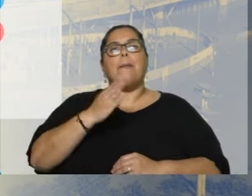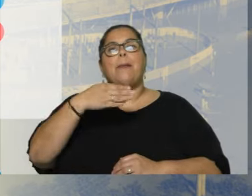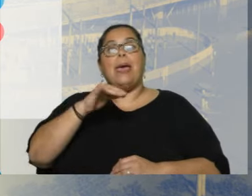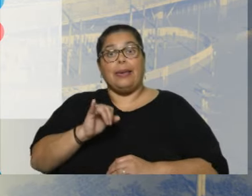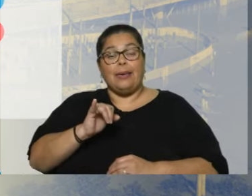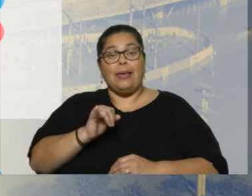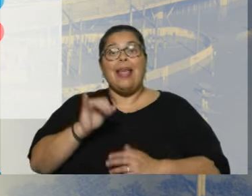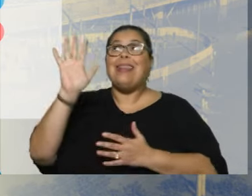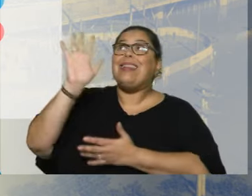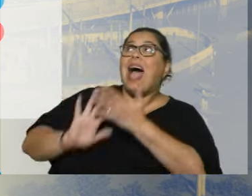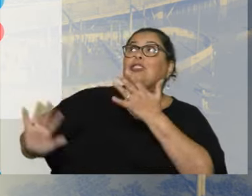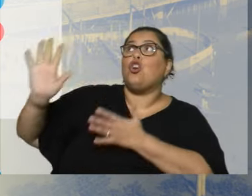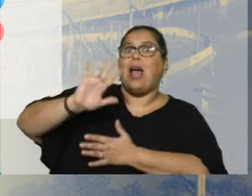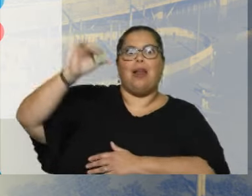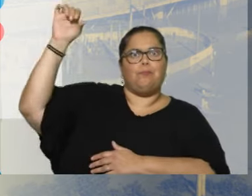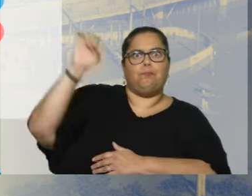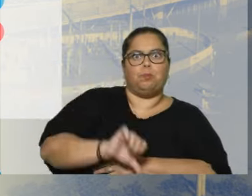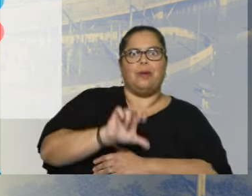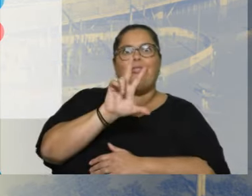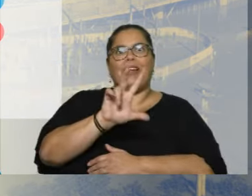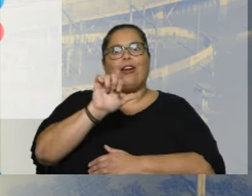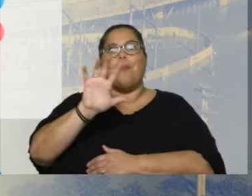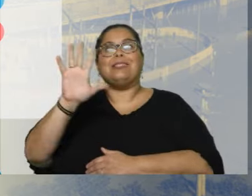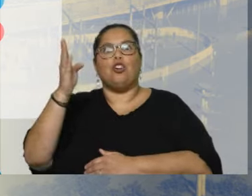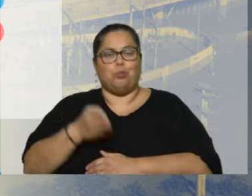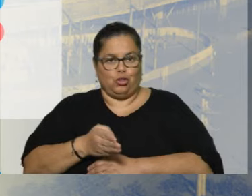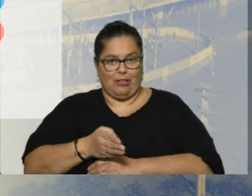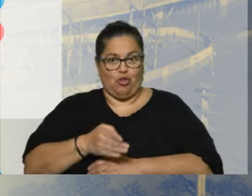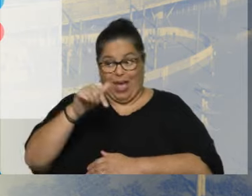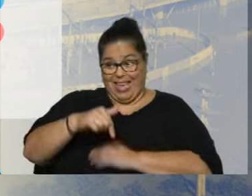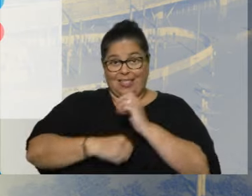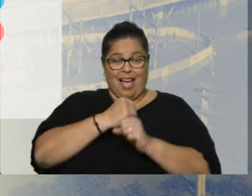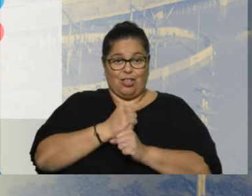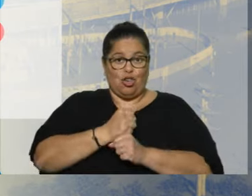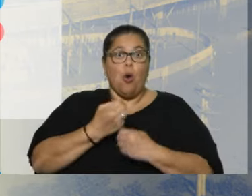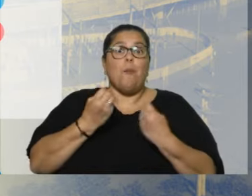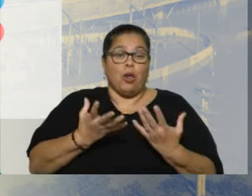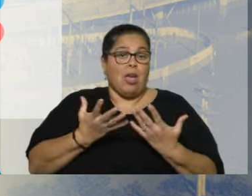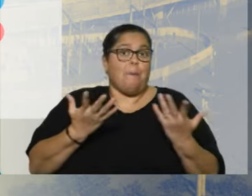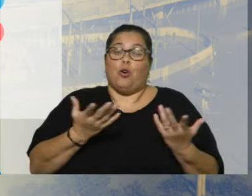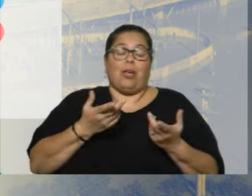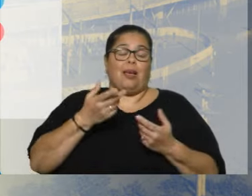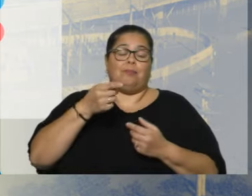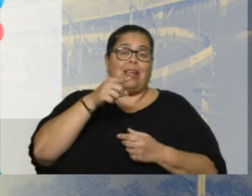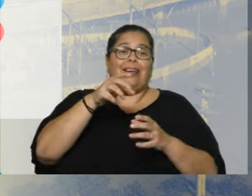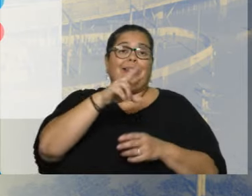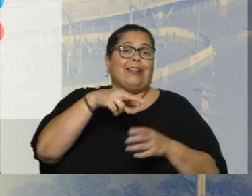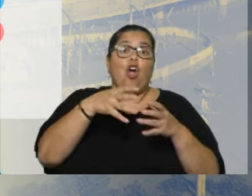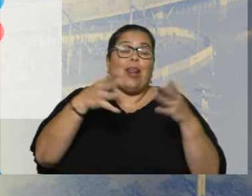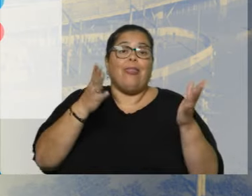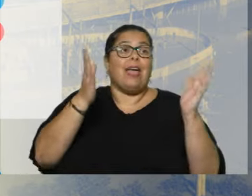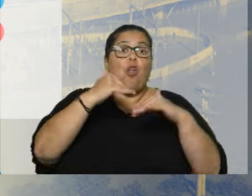caería 3.5% en el año al influjo de la producción de Río Grande. Ese es el impacto a nivel nacional